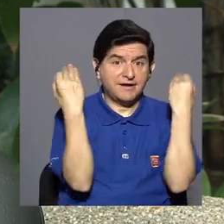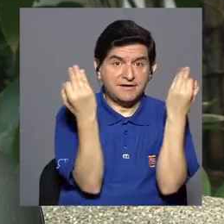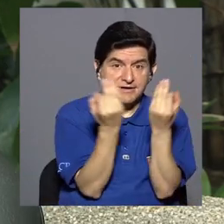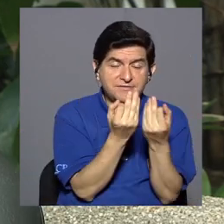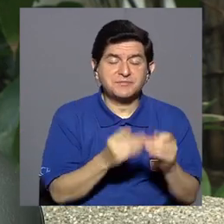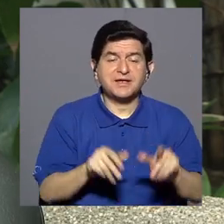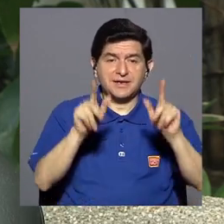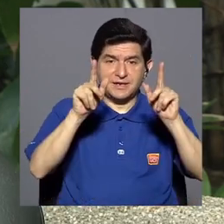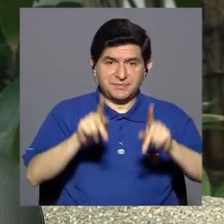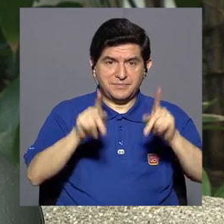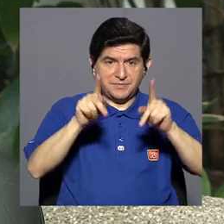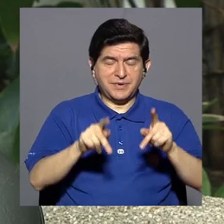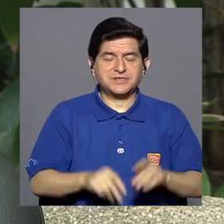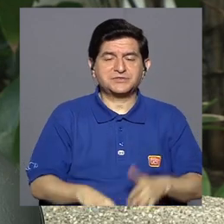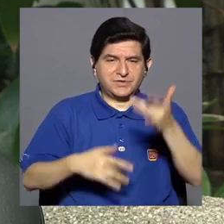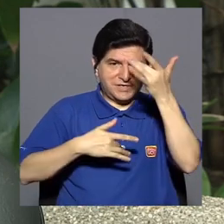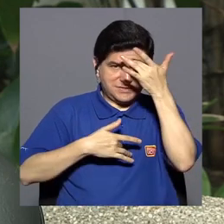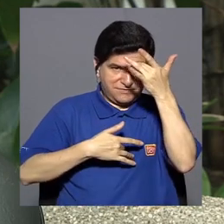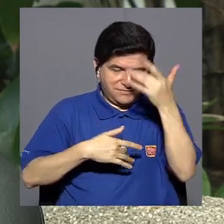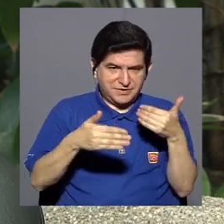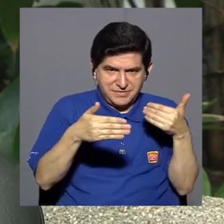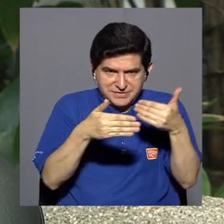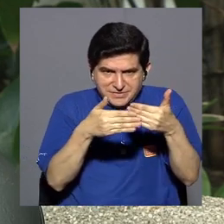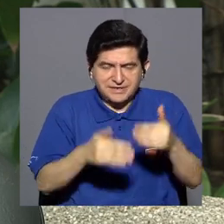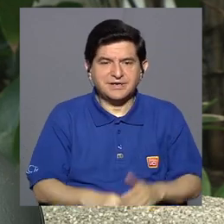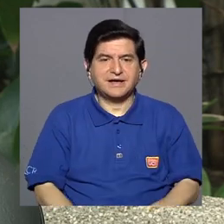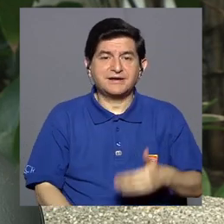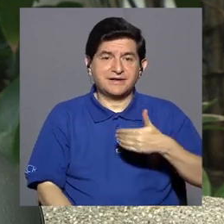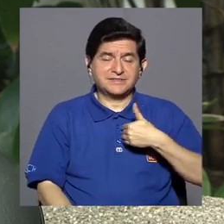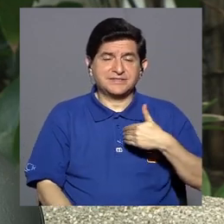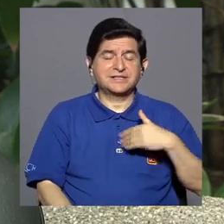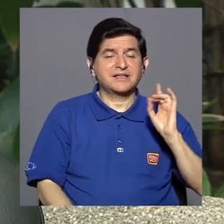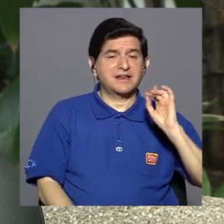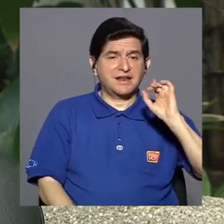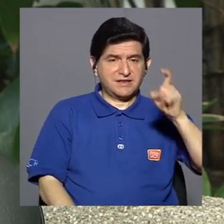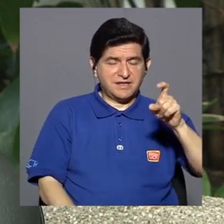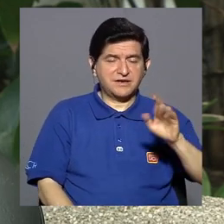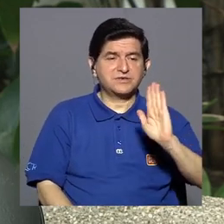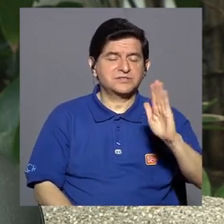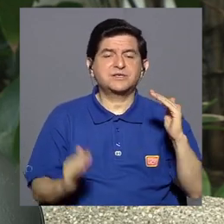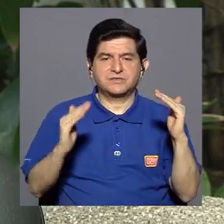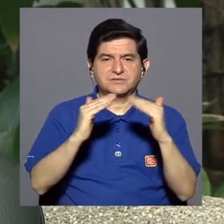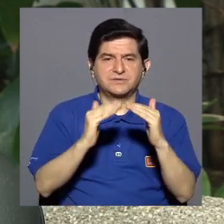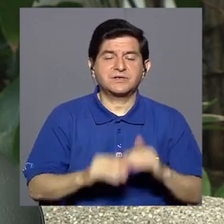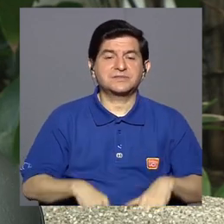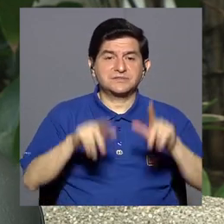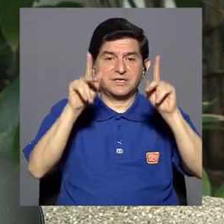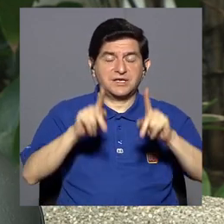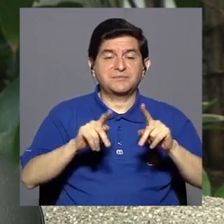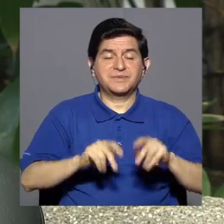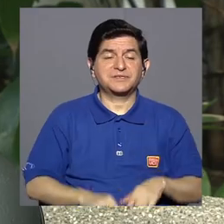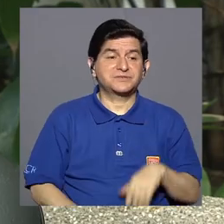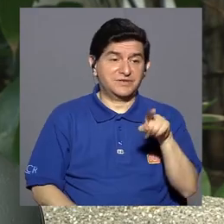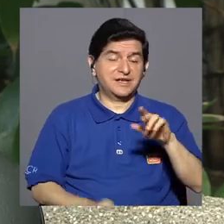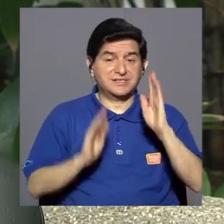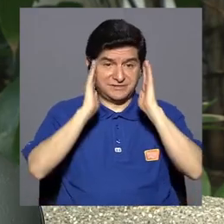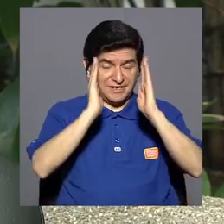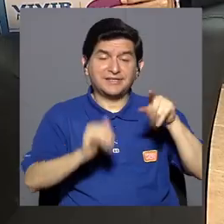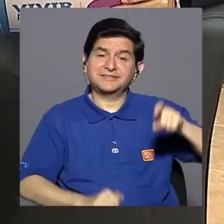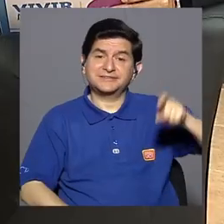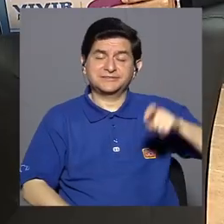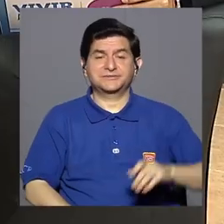familias de pacientes que están teniendo estos diagnósticos en sus casas y estos pacientes en sus casas.